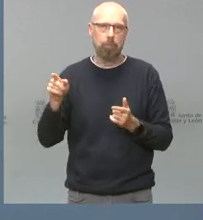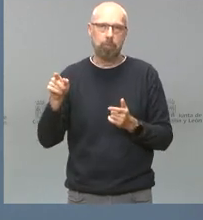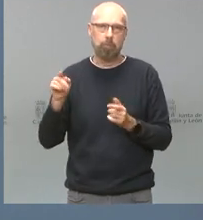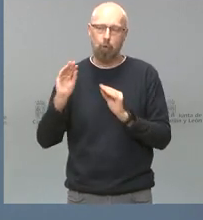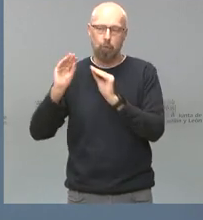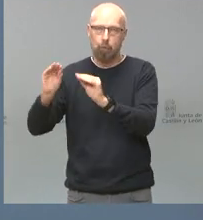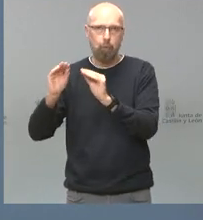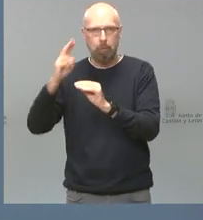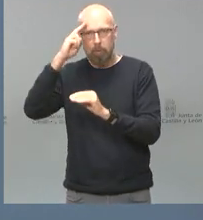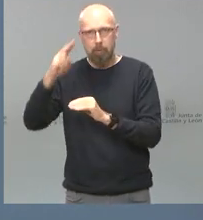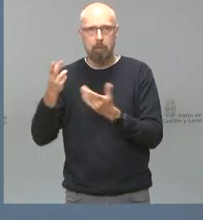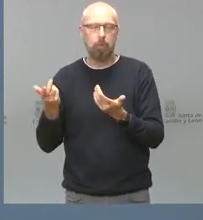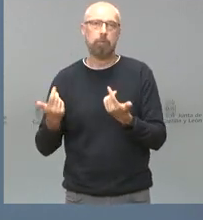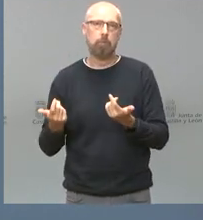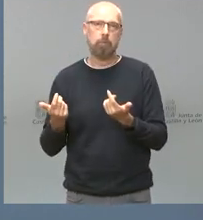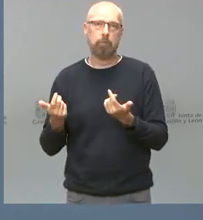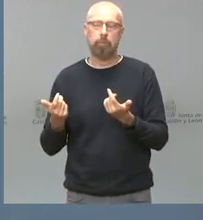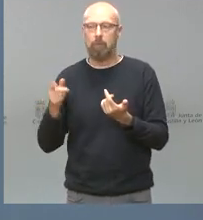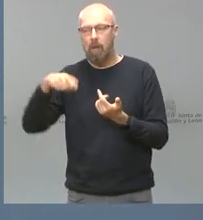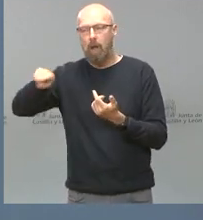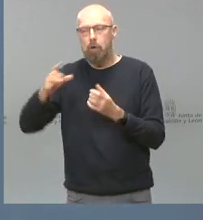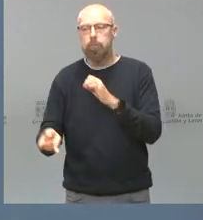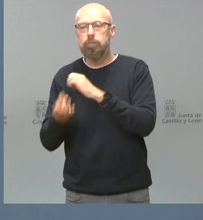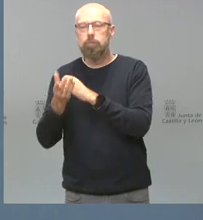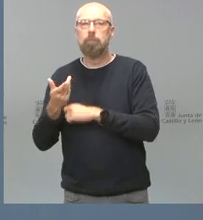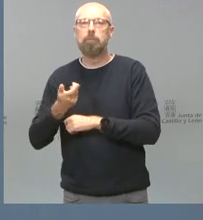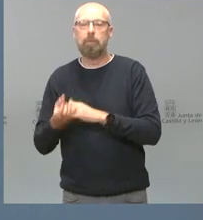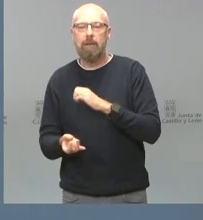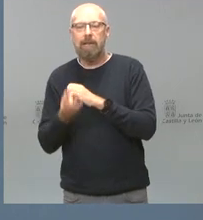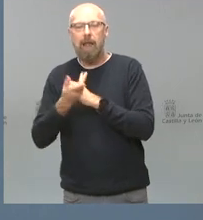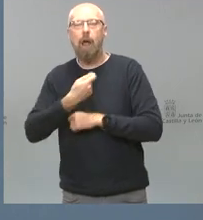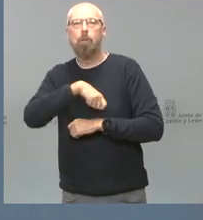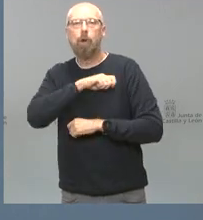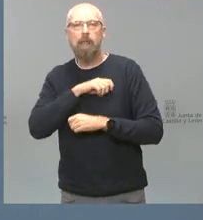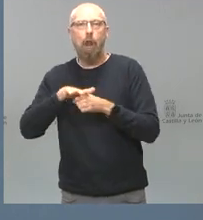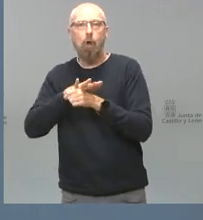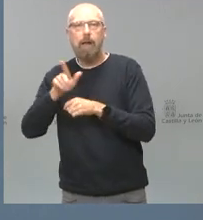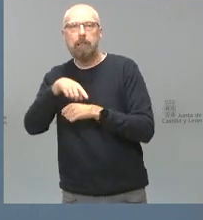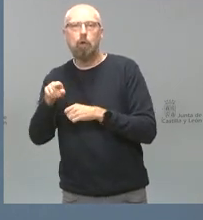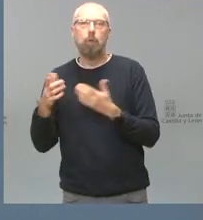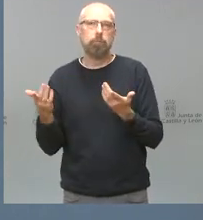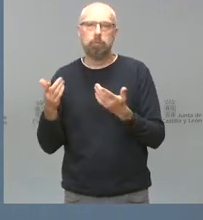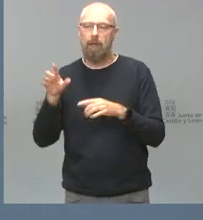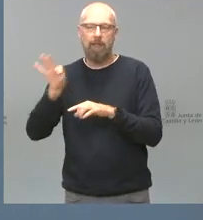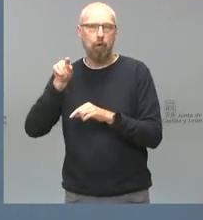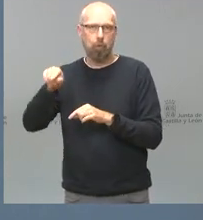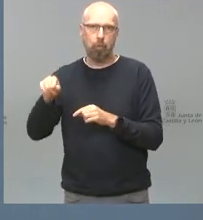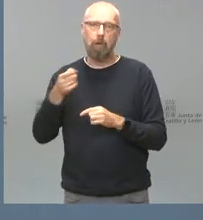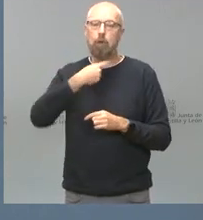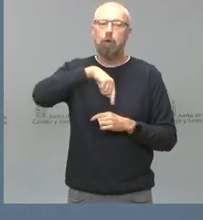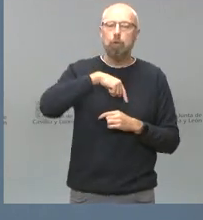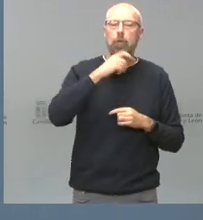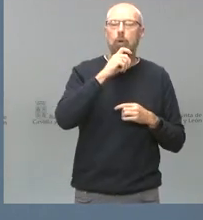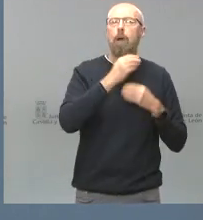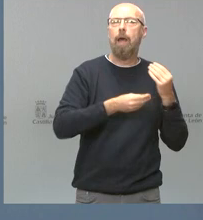municipal en tanto a la creación o dotación de estos cuerpos de policía local. que hacemos nosotros es apoyar en algunas medidas mediante